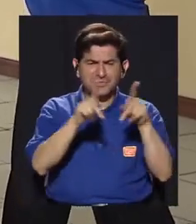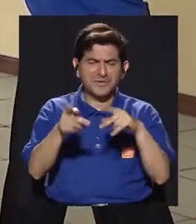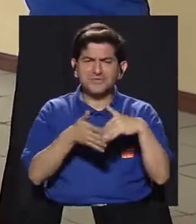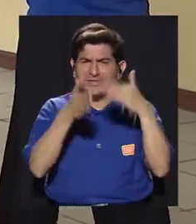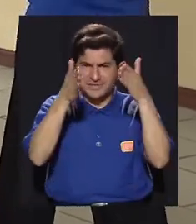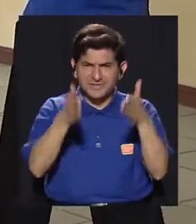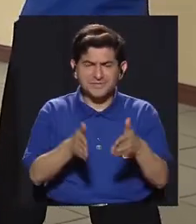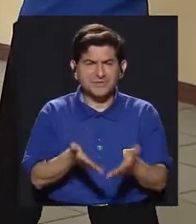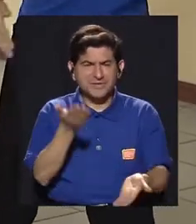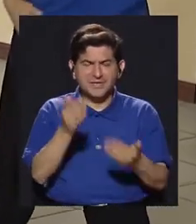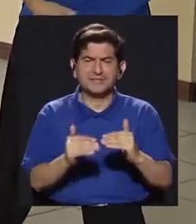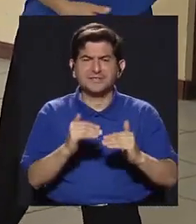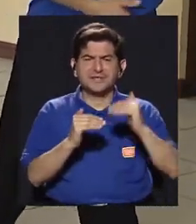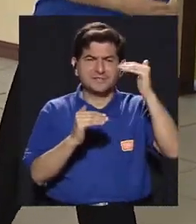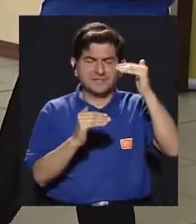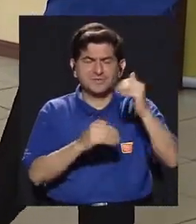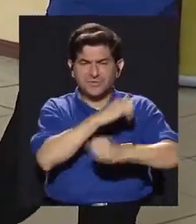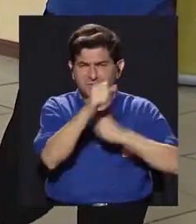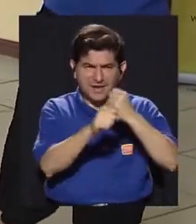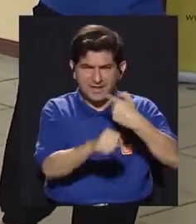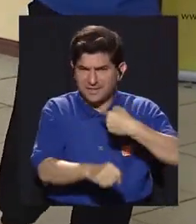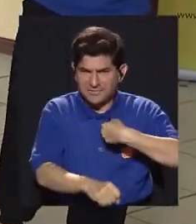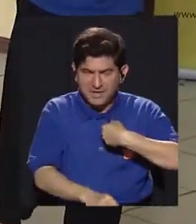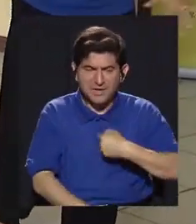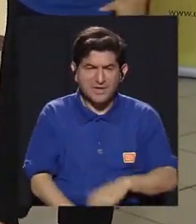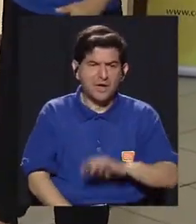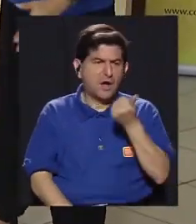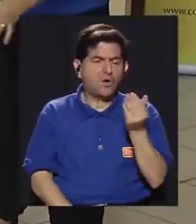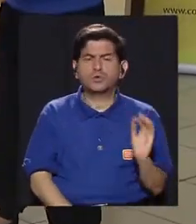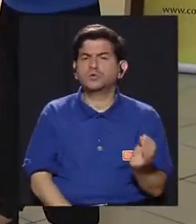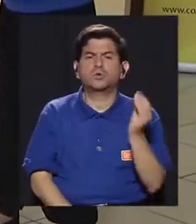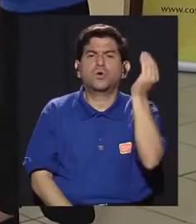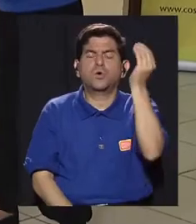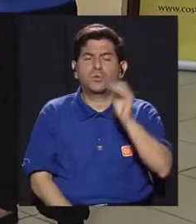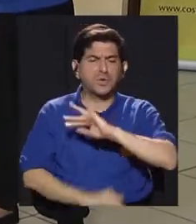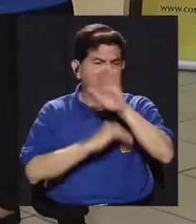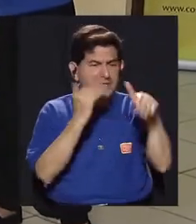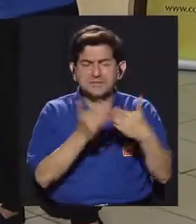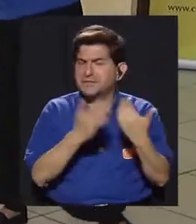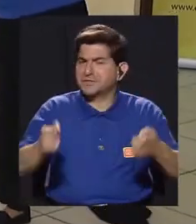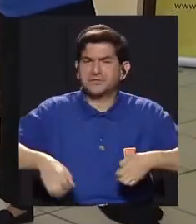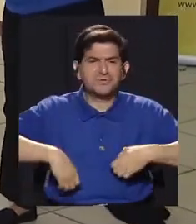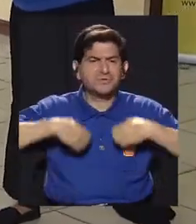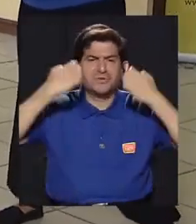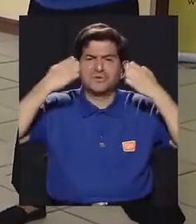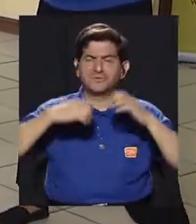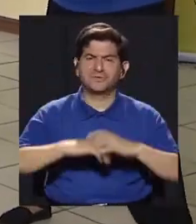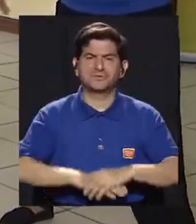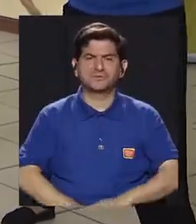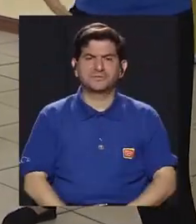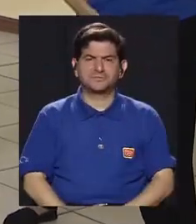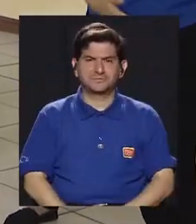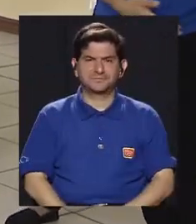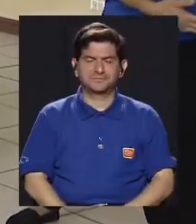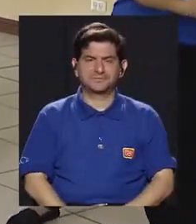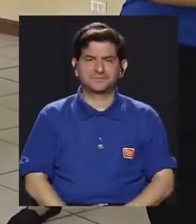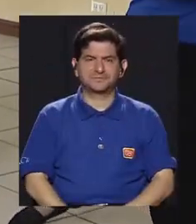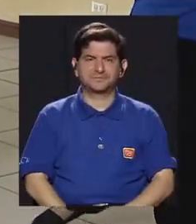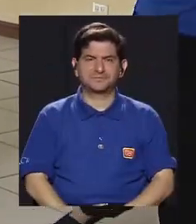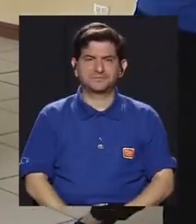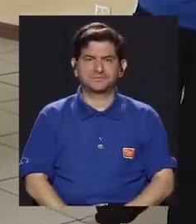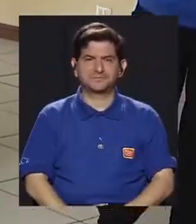personas, alumnas un poco mayor que yo, otras más jóvenes, de todo hay, y